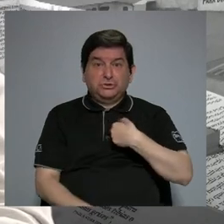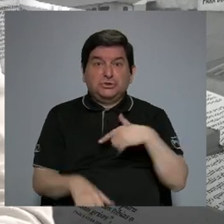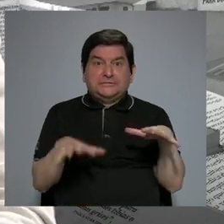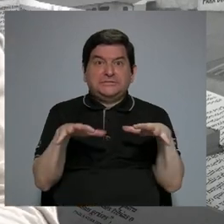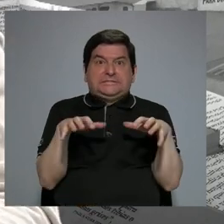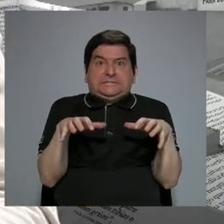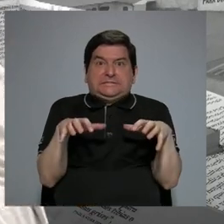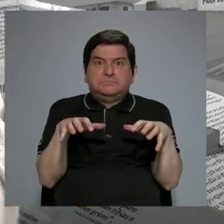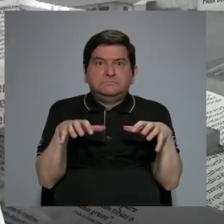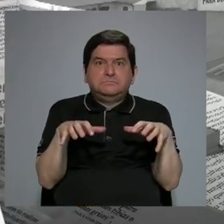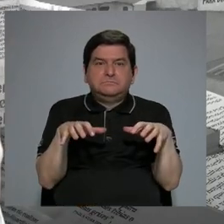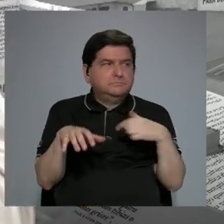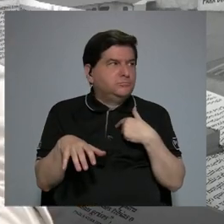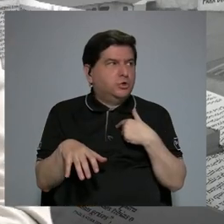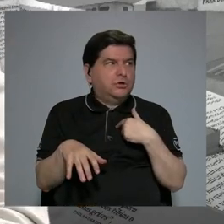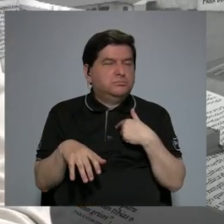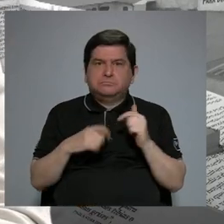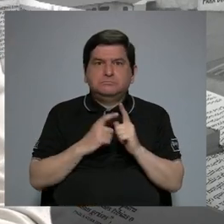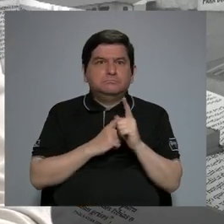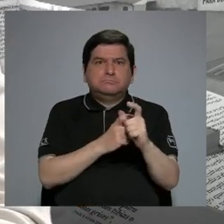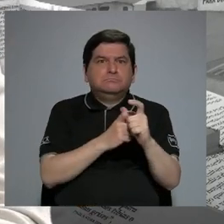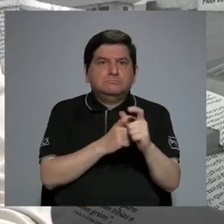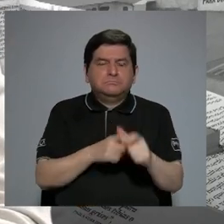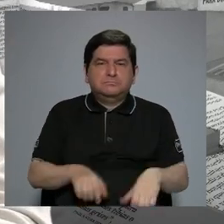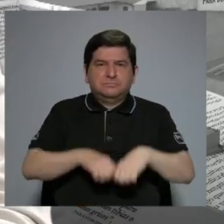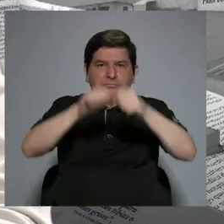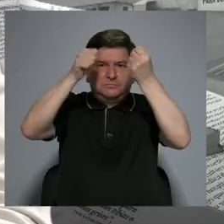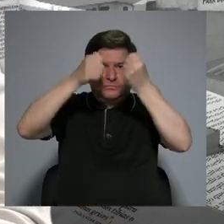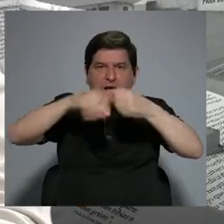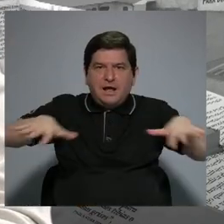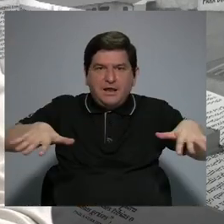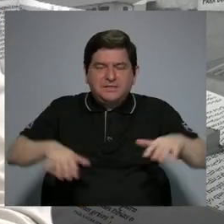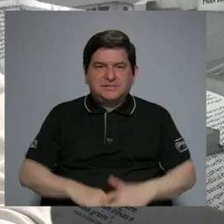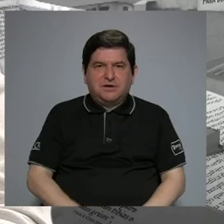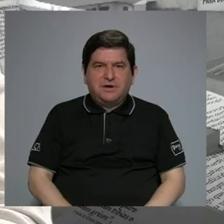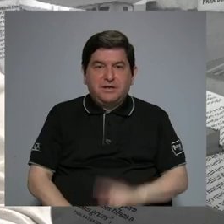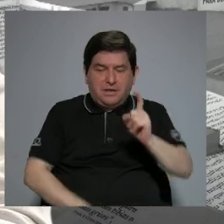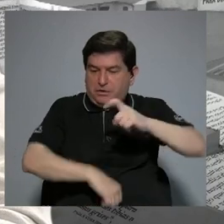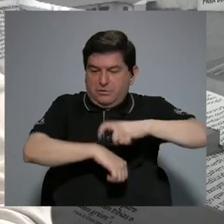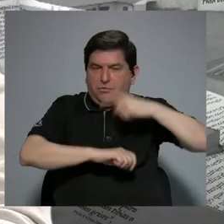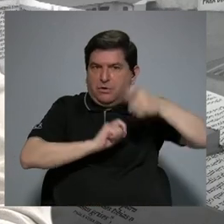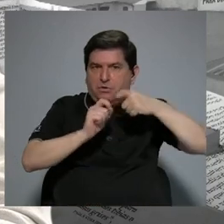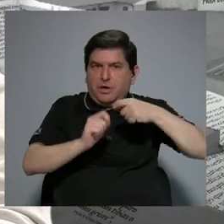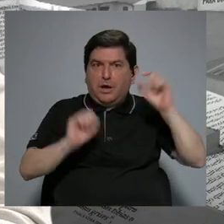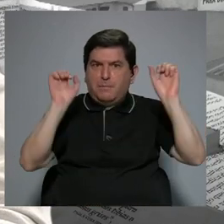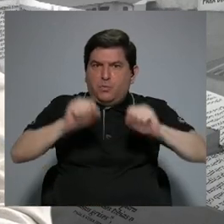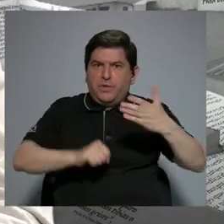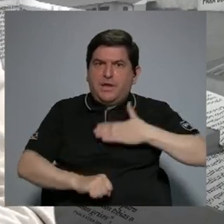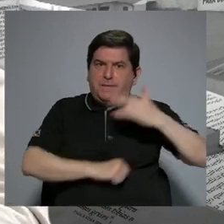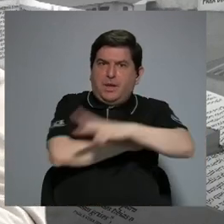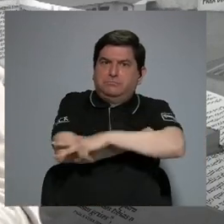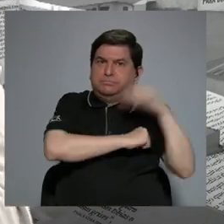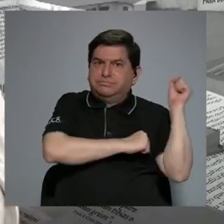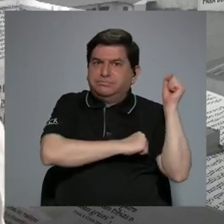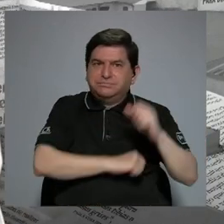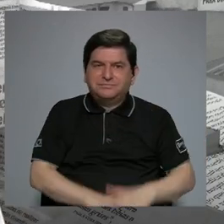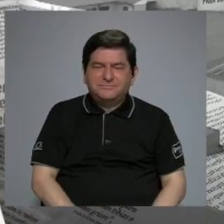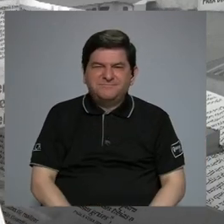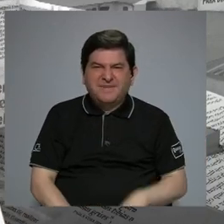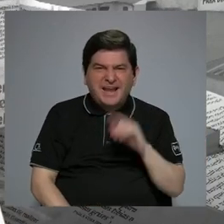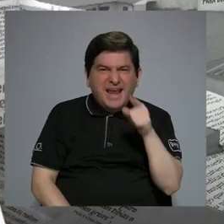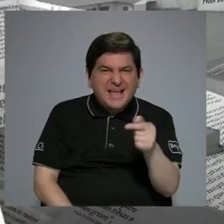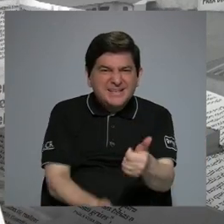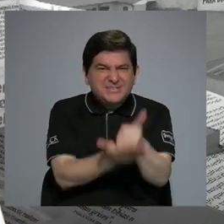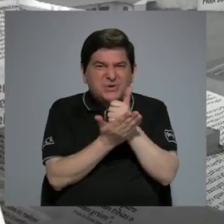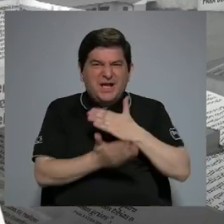estrés. Es decir, yo no salgo a correr al parque de la sabana, si vivo cerca de la sabana, a cierta hora porque me pueden asaltar. Entonces, eso que más bien